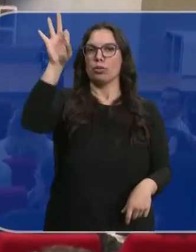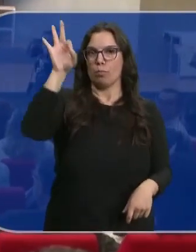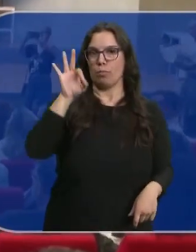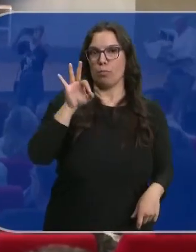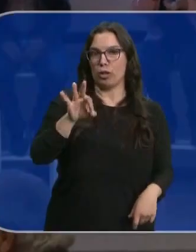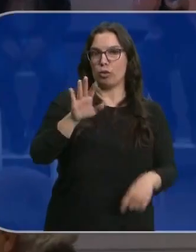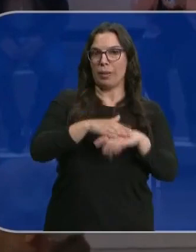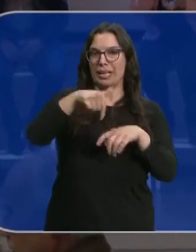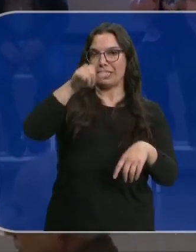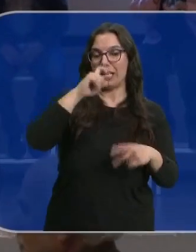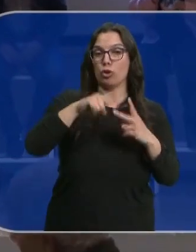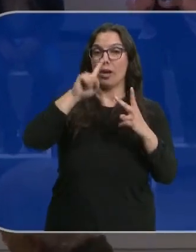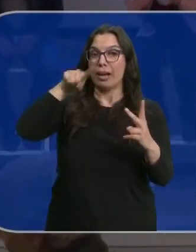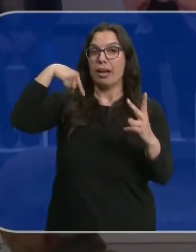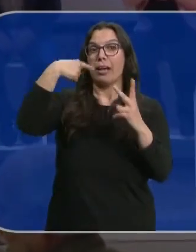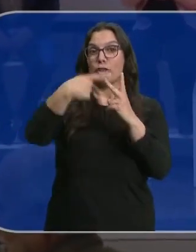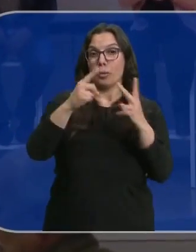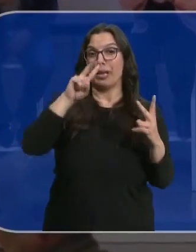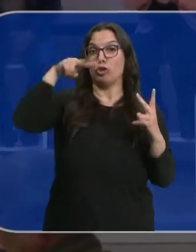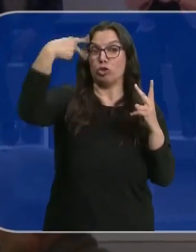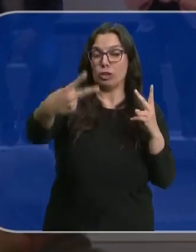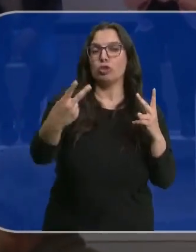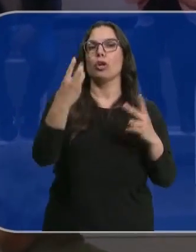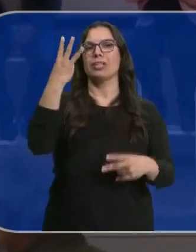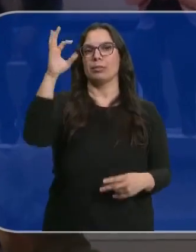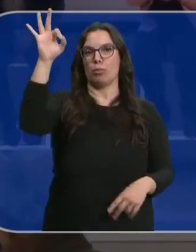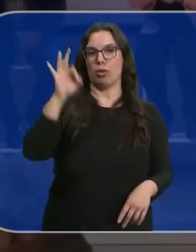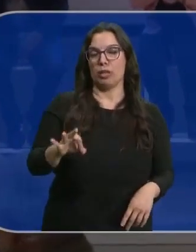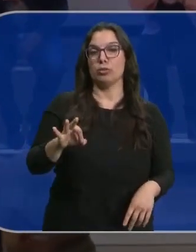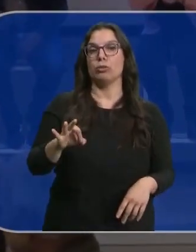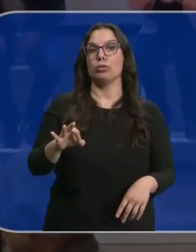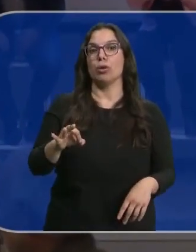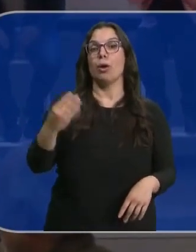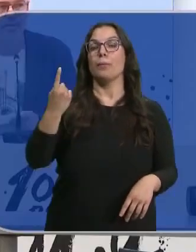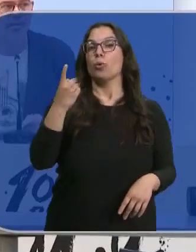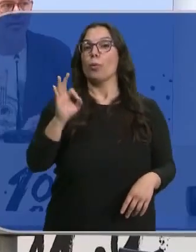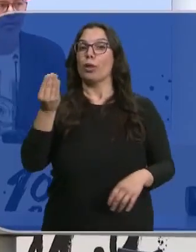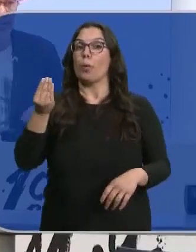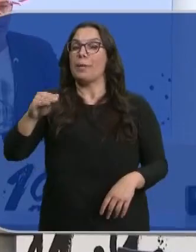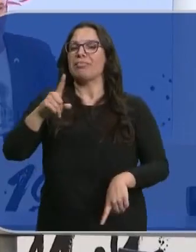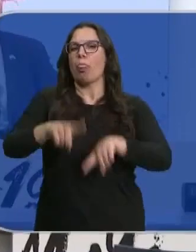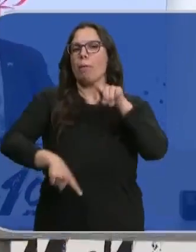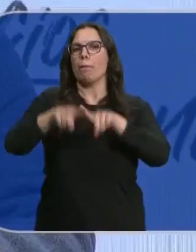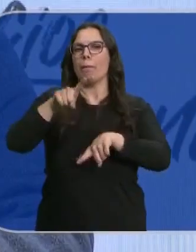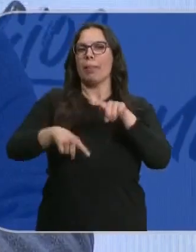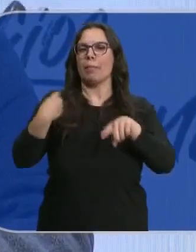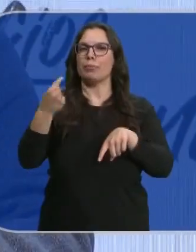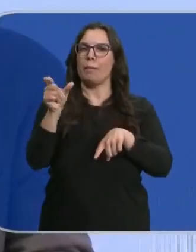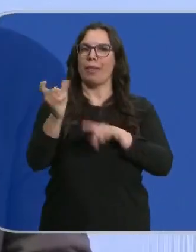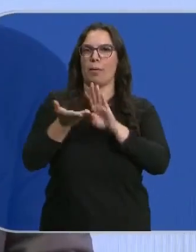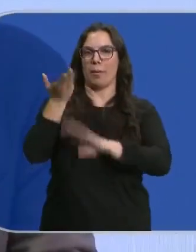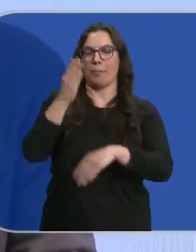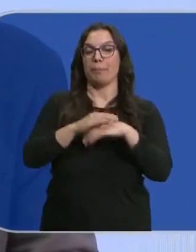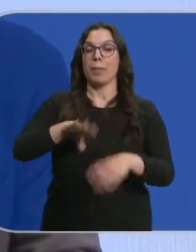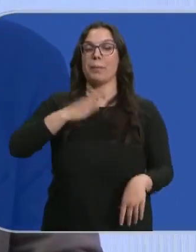4% para este año y del 3% para los dos próximos años, con un 1% adicional que dependerá de la inflación.